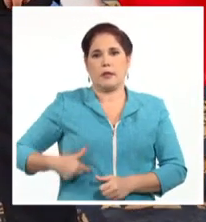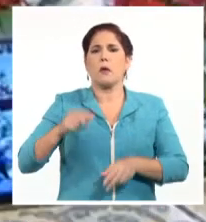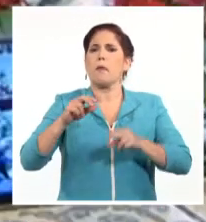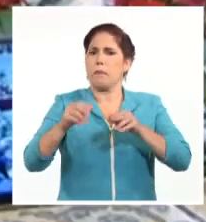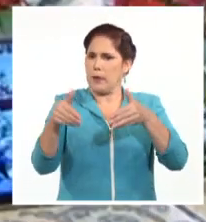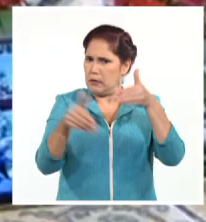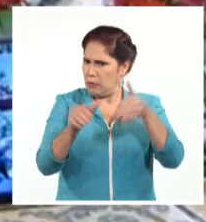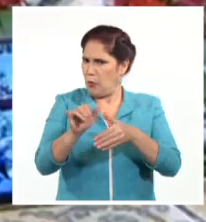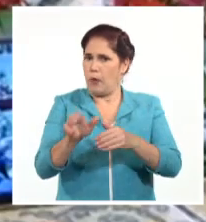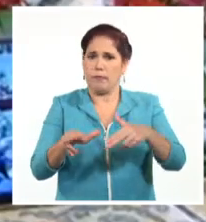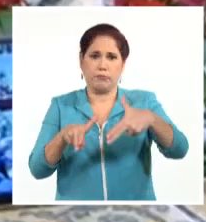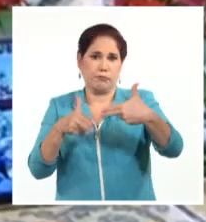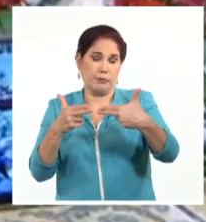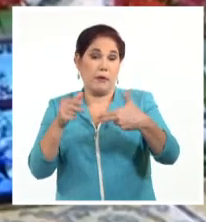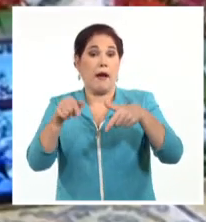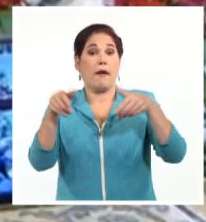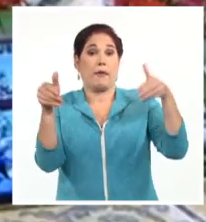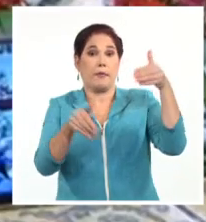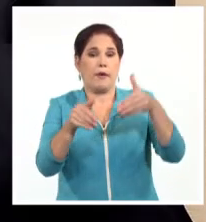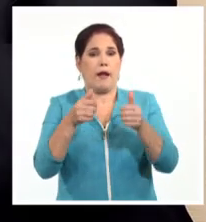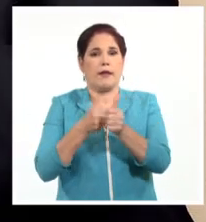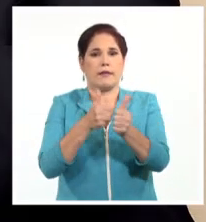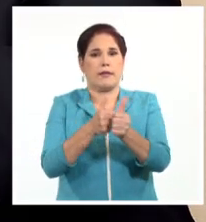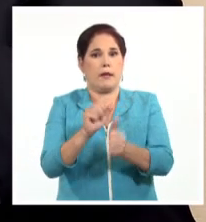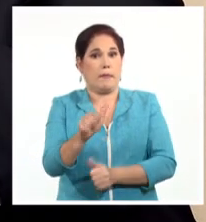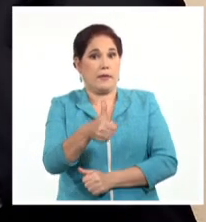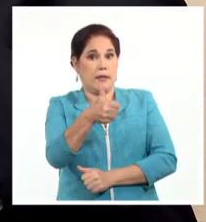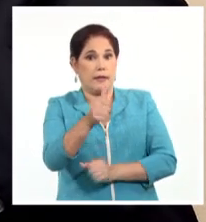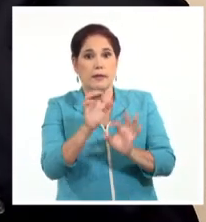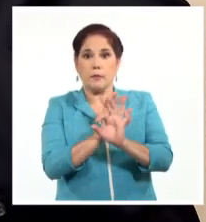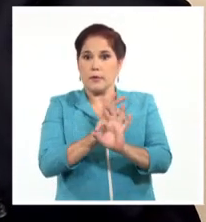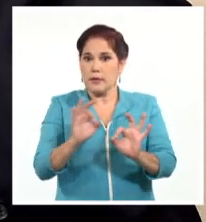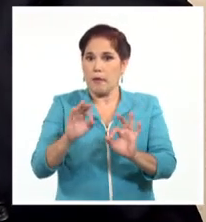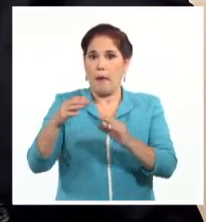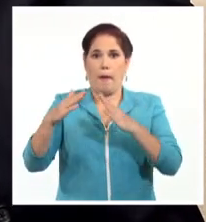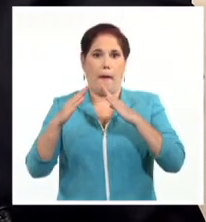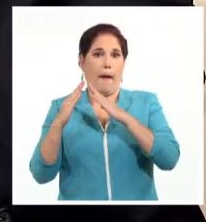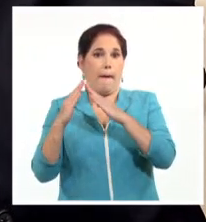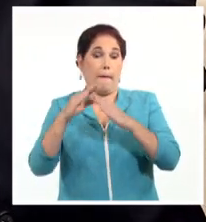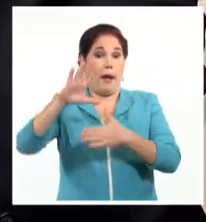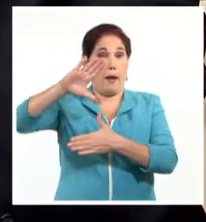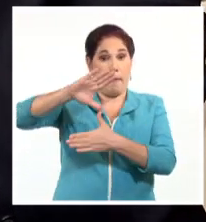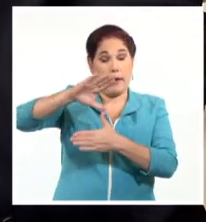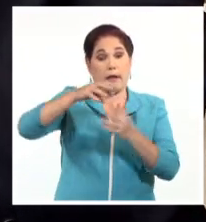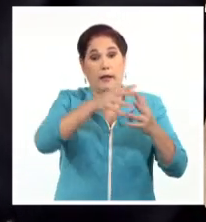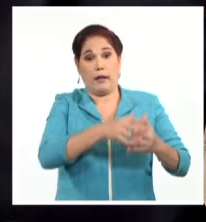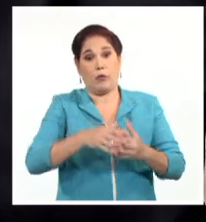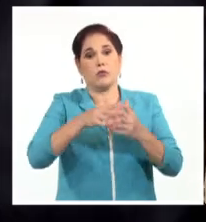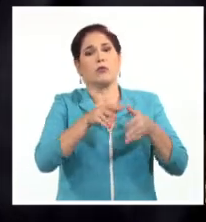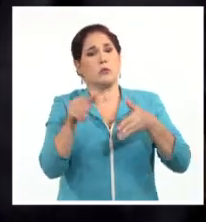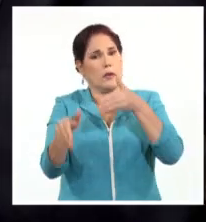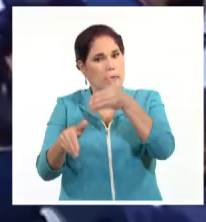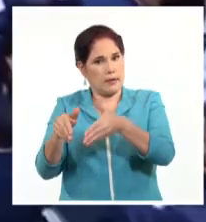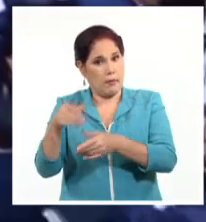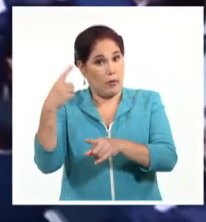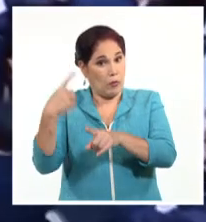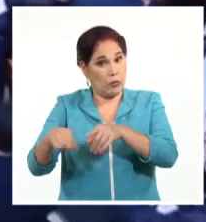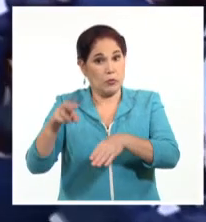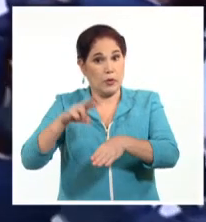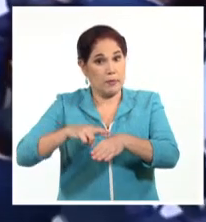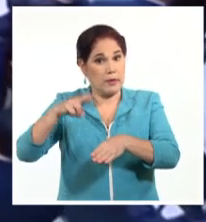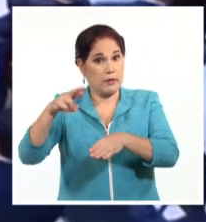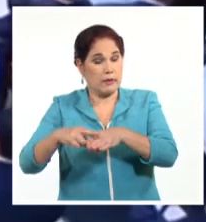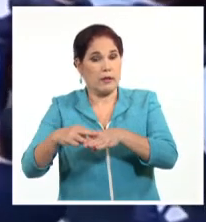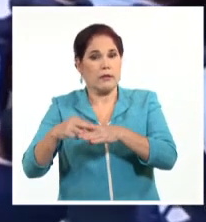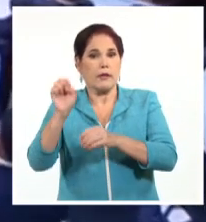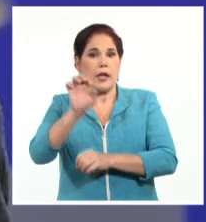También estará presente en el encuentro del asesor presidencial especial para las Américas de Estados Unidos, Christopher Dodd, y en representación de la